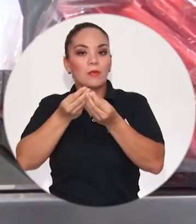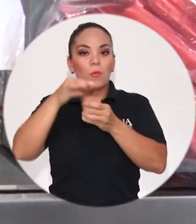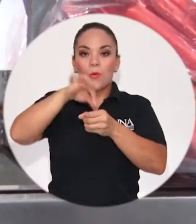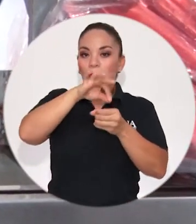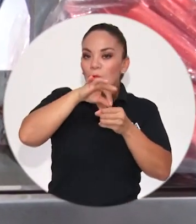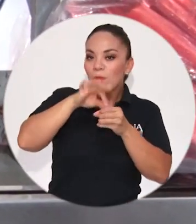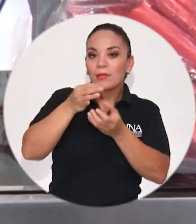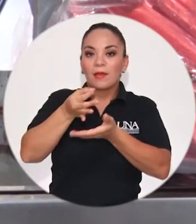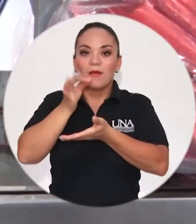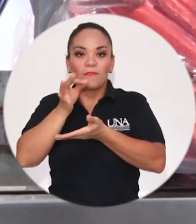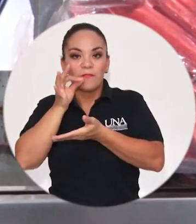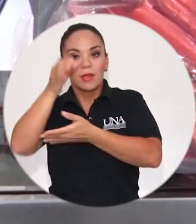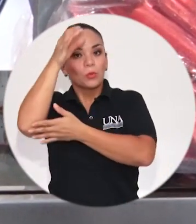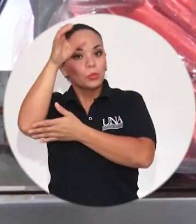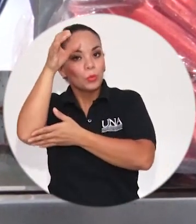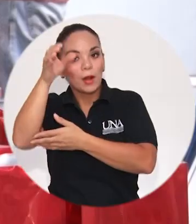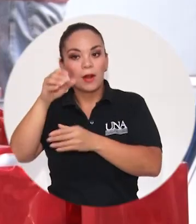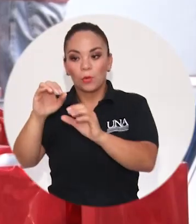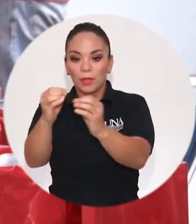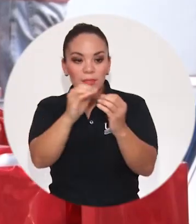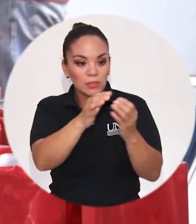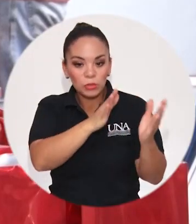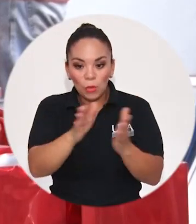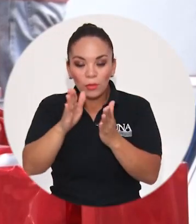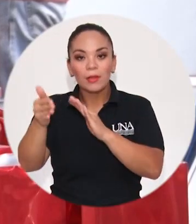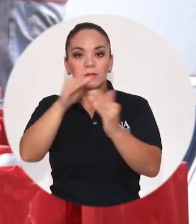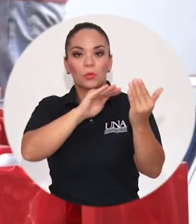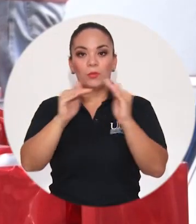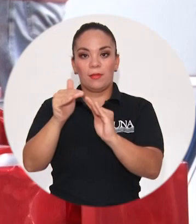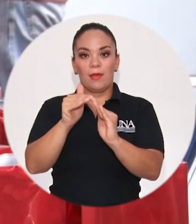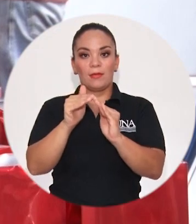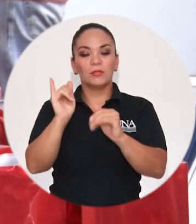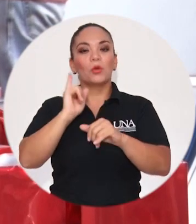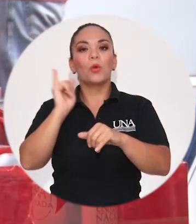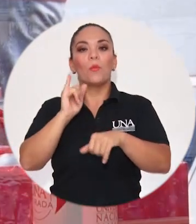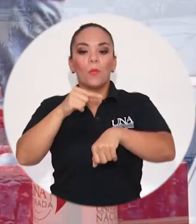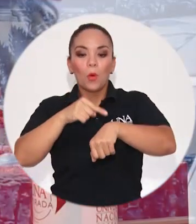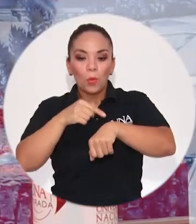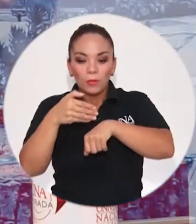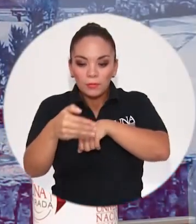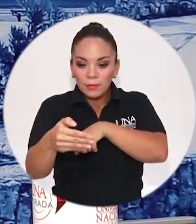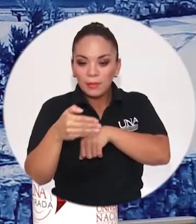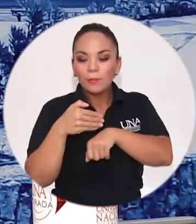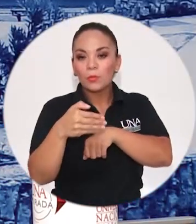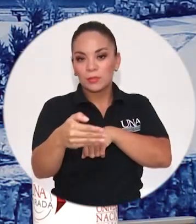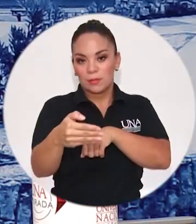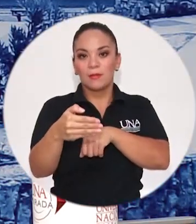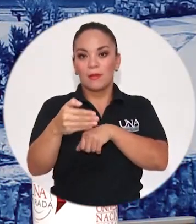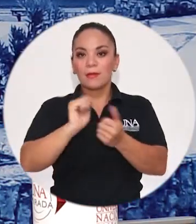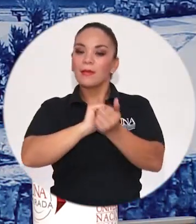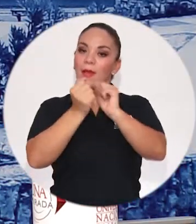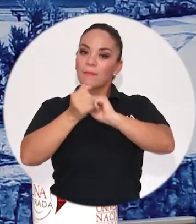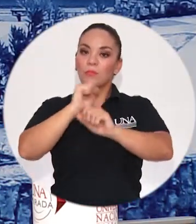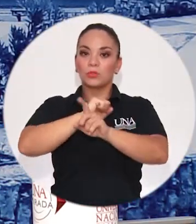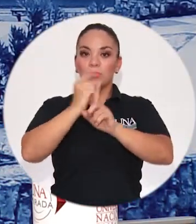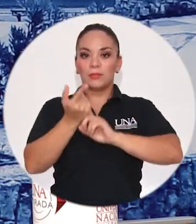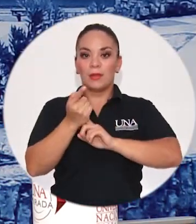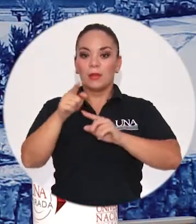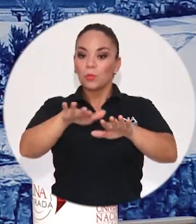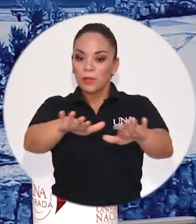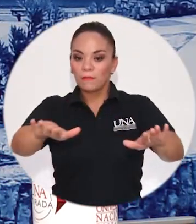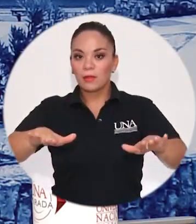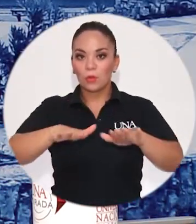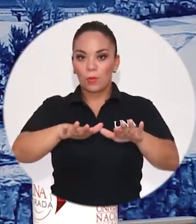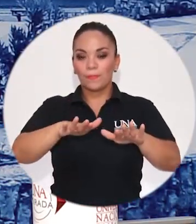registro de la denominación de origen. Entonces, la denominación de origen, por su naturaleza, reúne elementos sociales, elementos culturales,